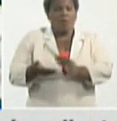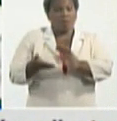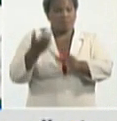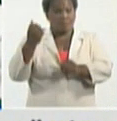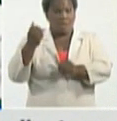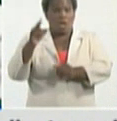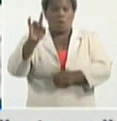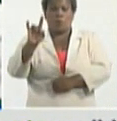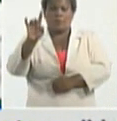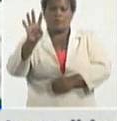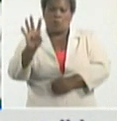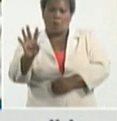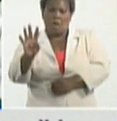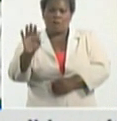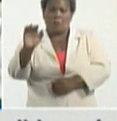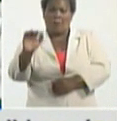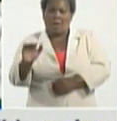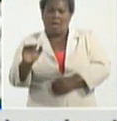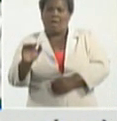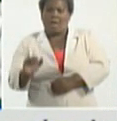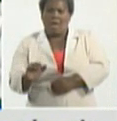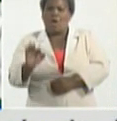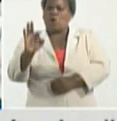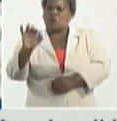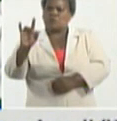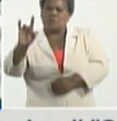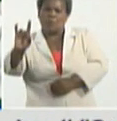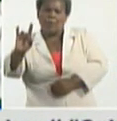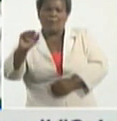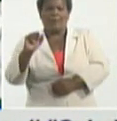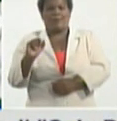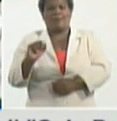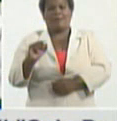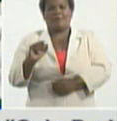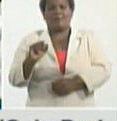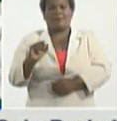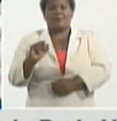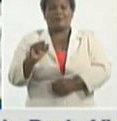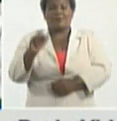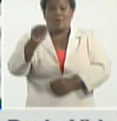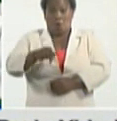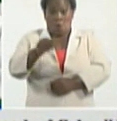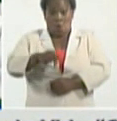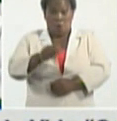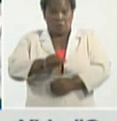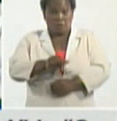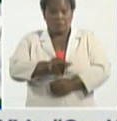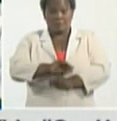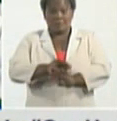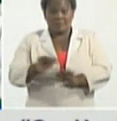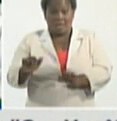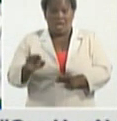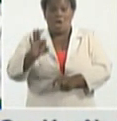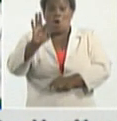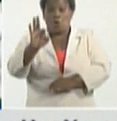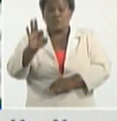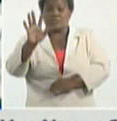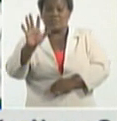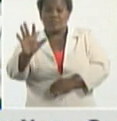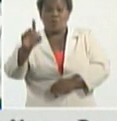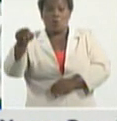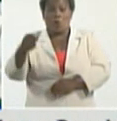bajando, bajando, 89 y hoy estamos hablando de un 85,9%.